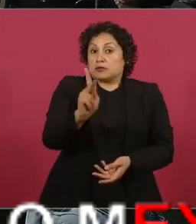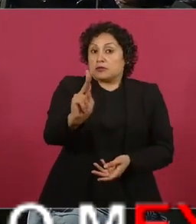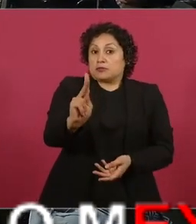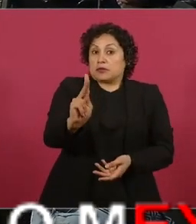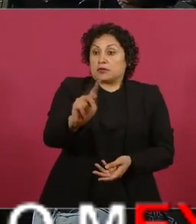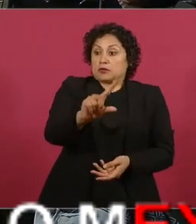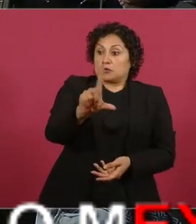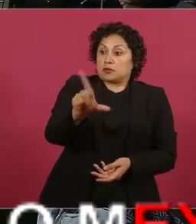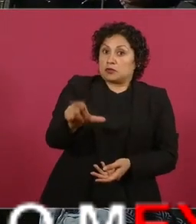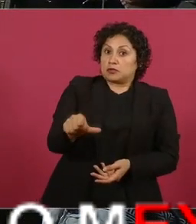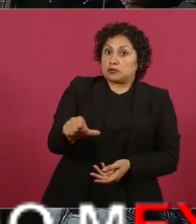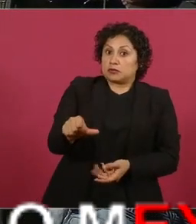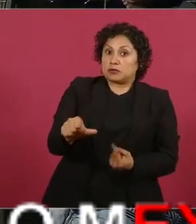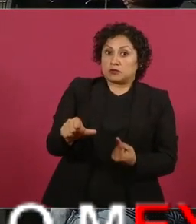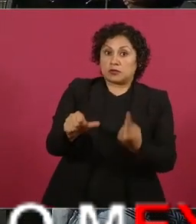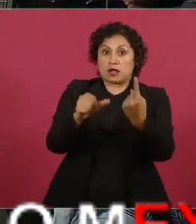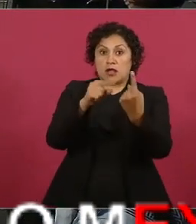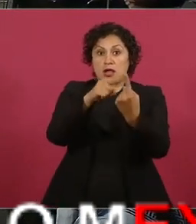pues está rodeada.